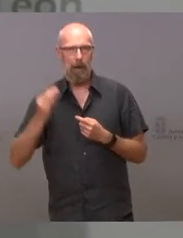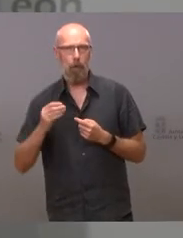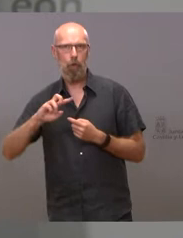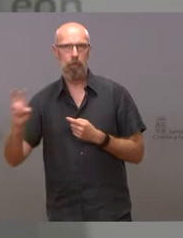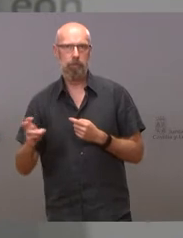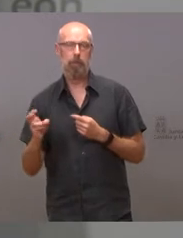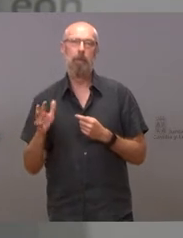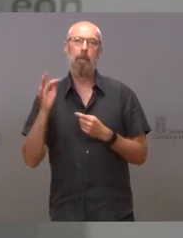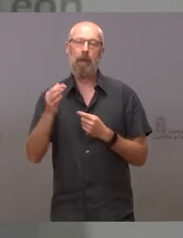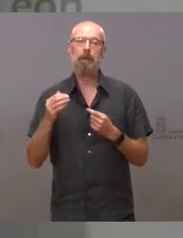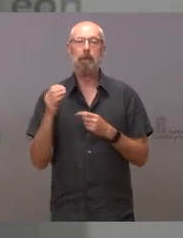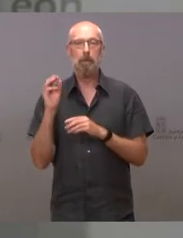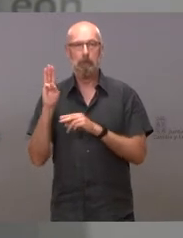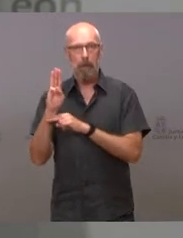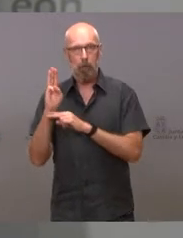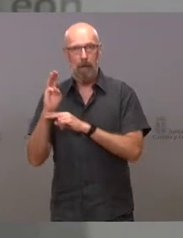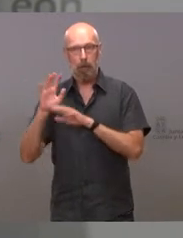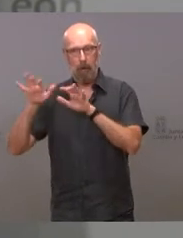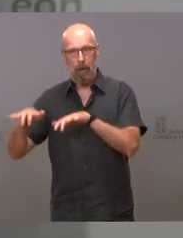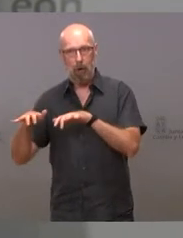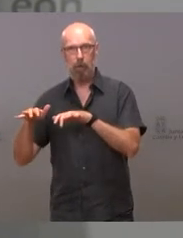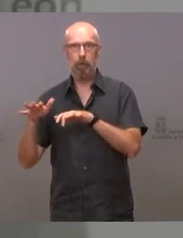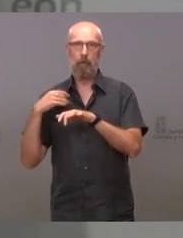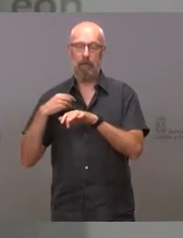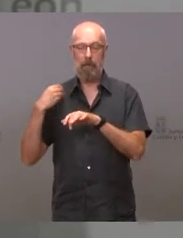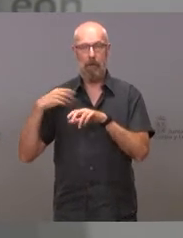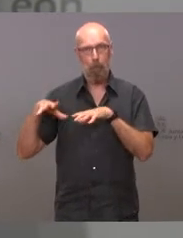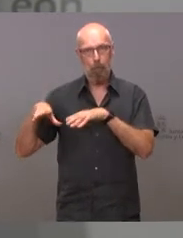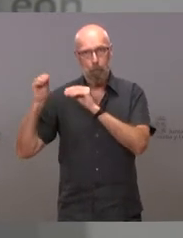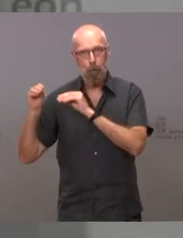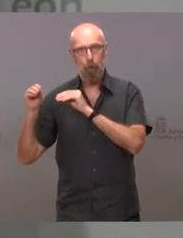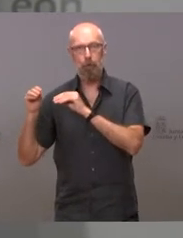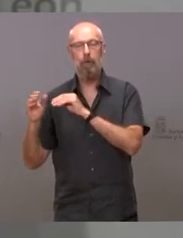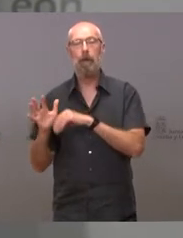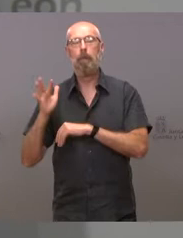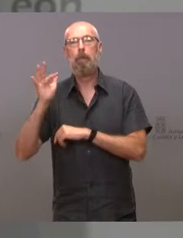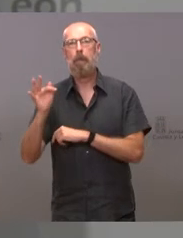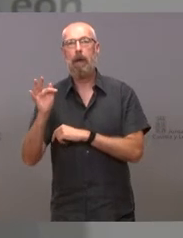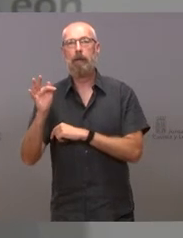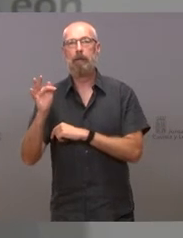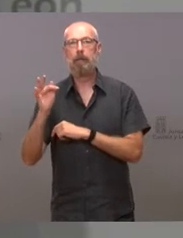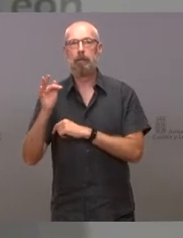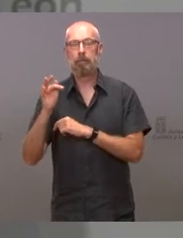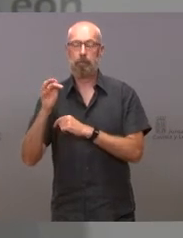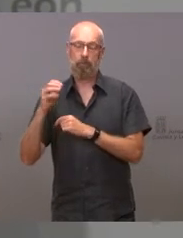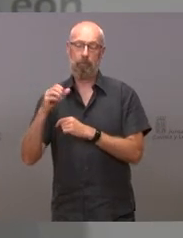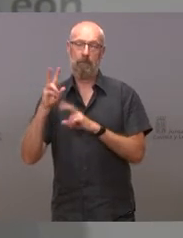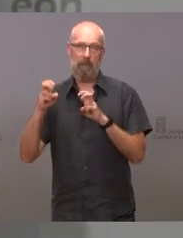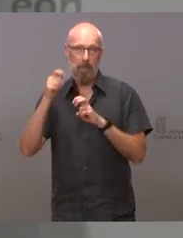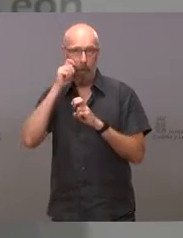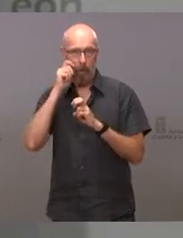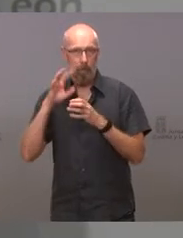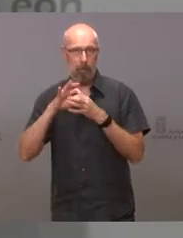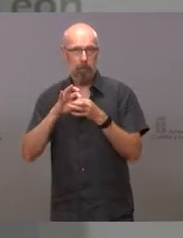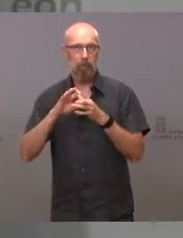León, a la Sociedad para el Desarrollo de Burgos o de Bur, y al Organismo Autónomo para la Promoción y Desarrollo Económico y Turístico de la